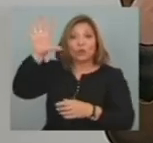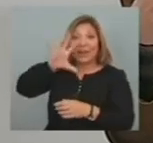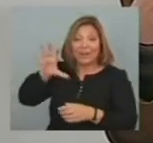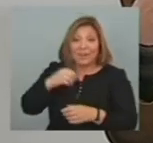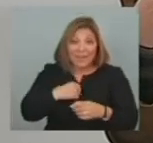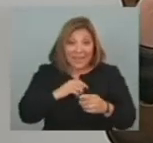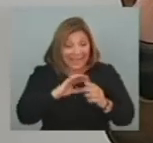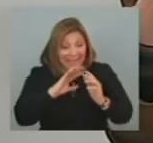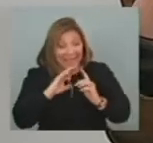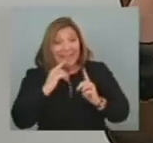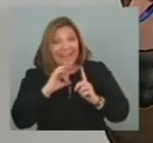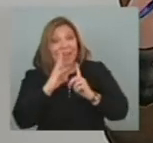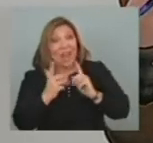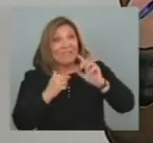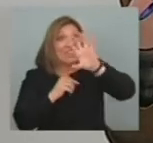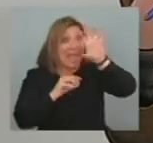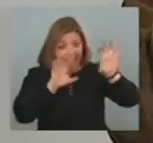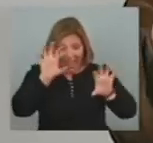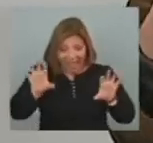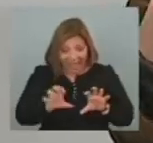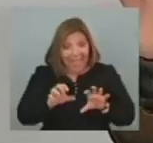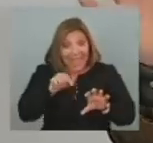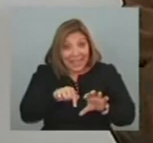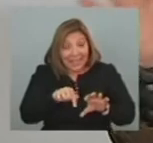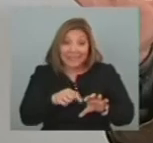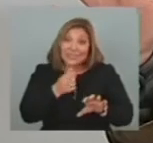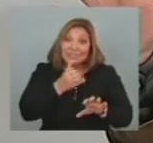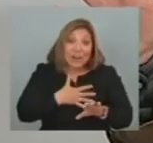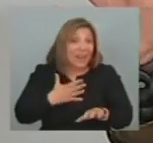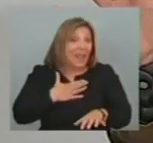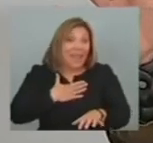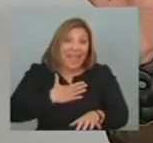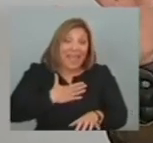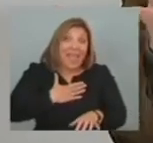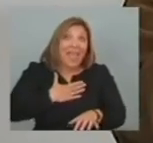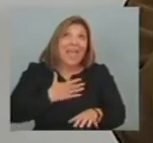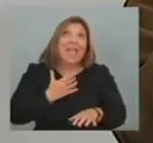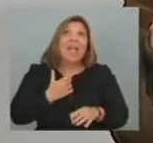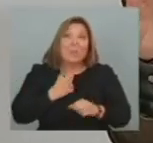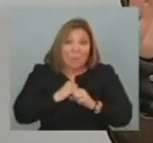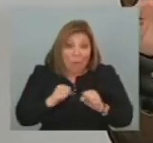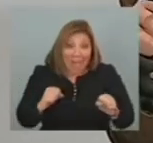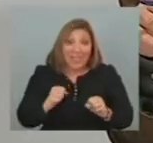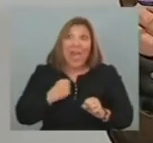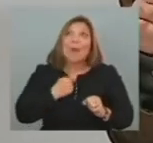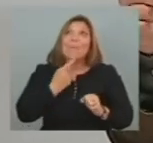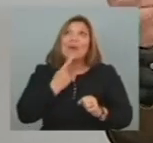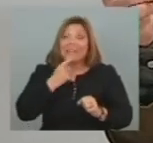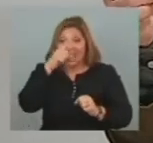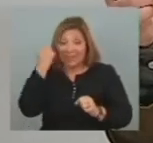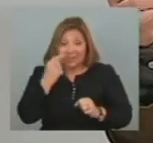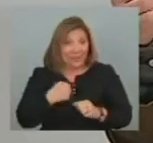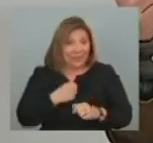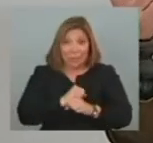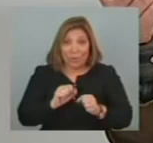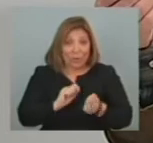geográfico Y también su historia Determinan parte De su política internacional Eso es algo Que no vamos a poder cambiar Pero además De no